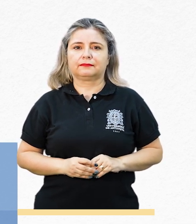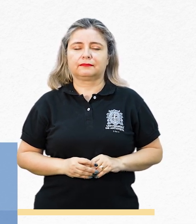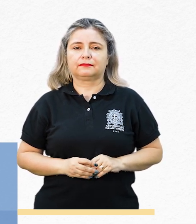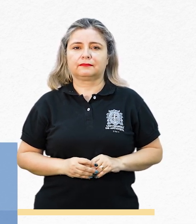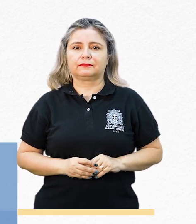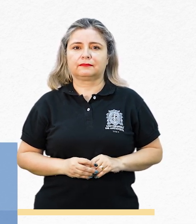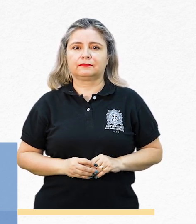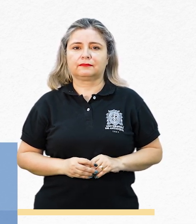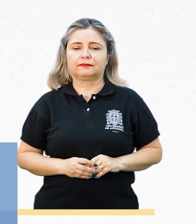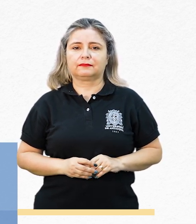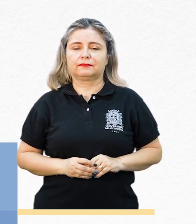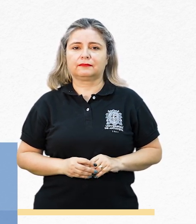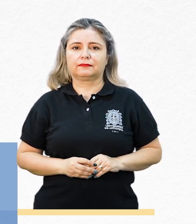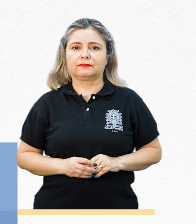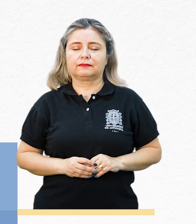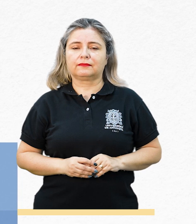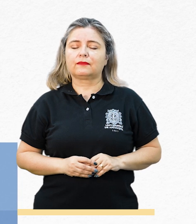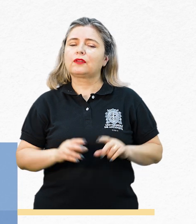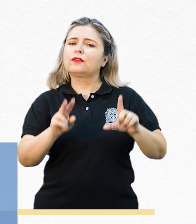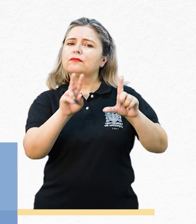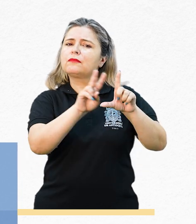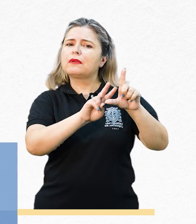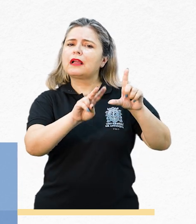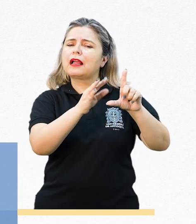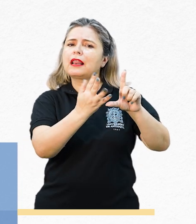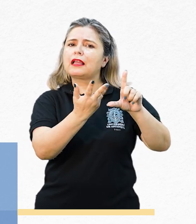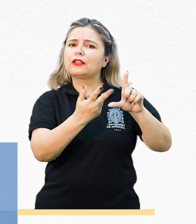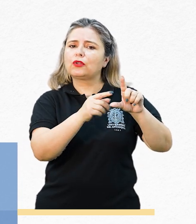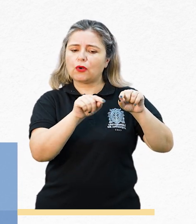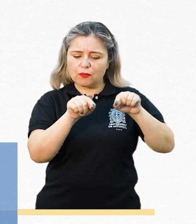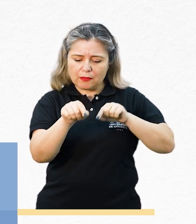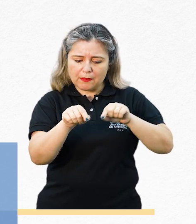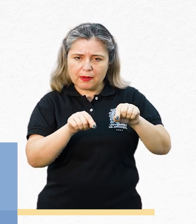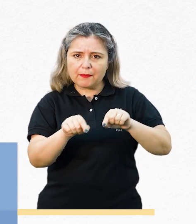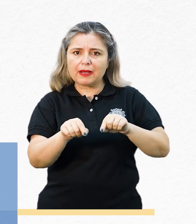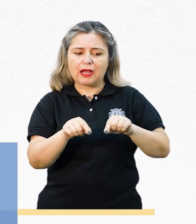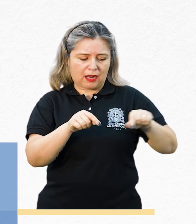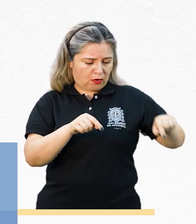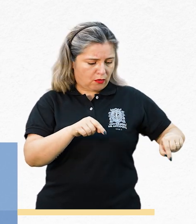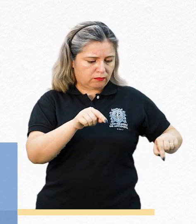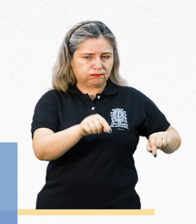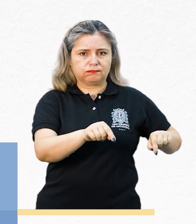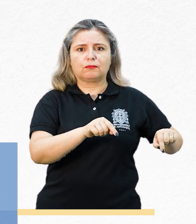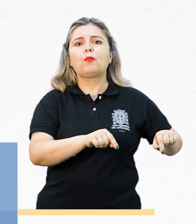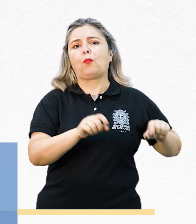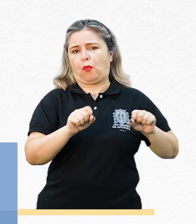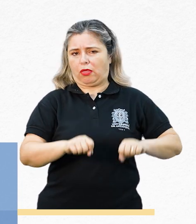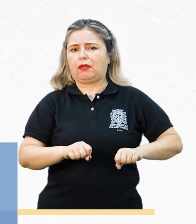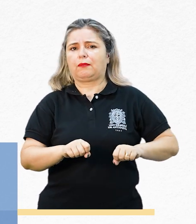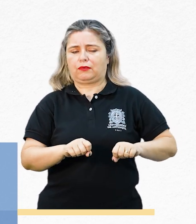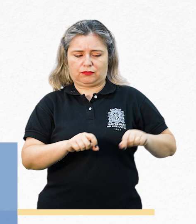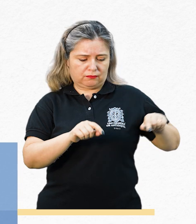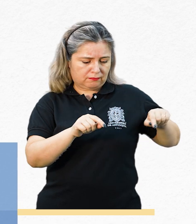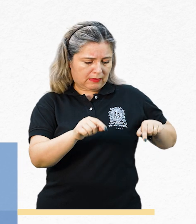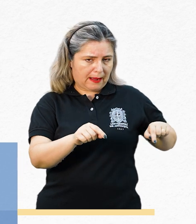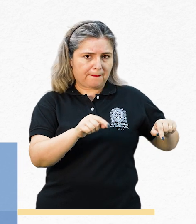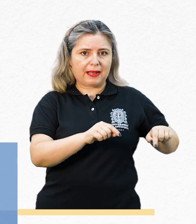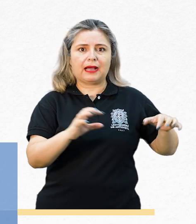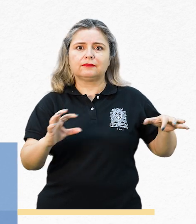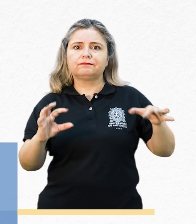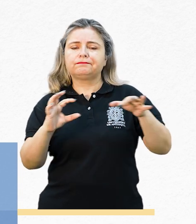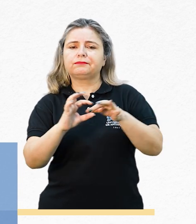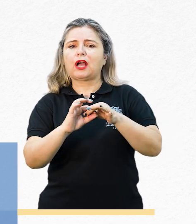Hay algo dentro del mundo de los lectores de pantalla que son los atajos o comandos de teclado por los cuales podemos ejecutar